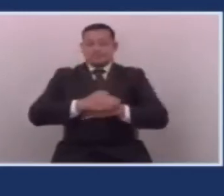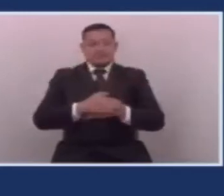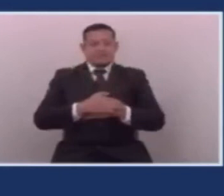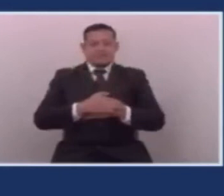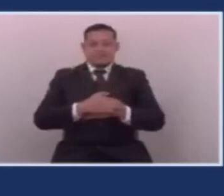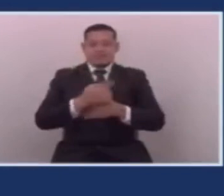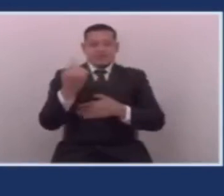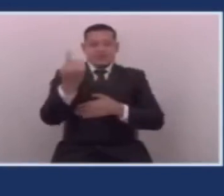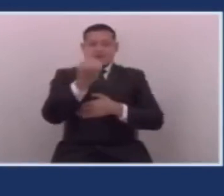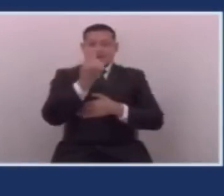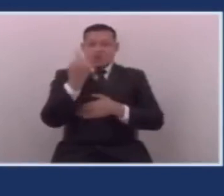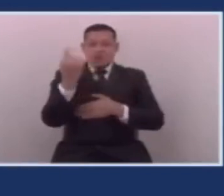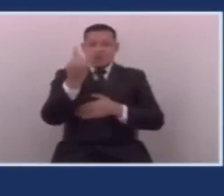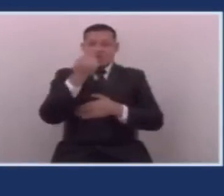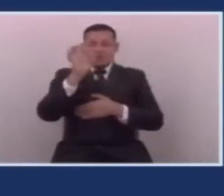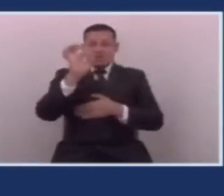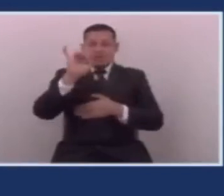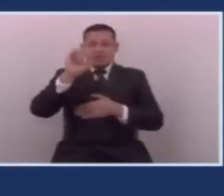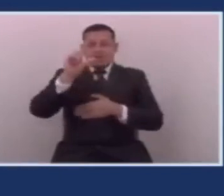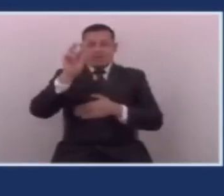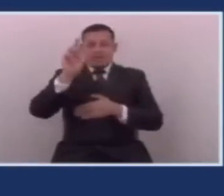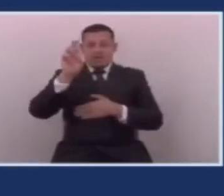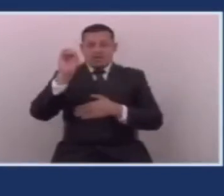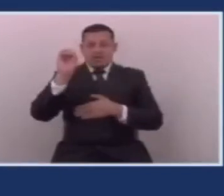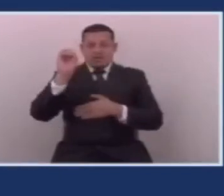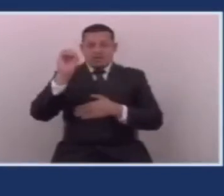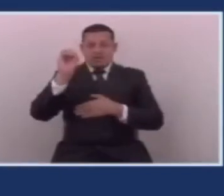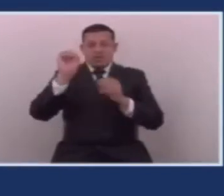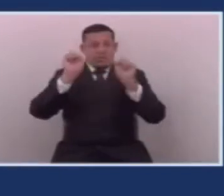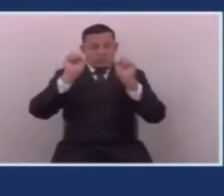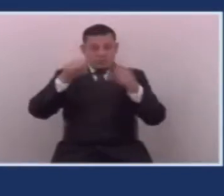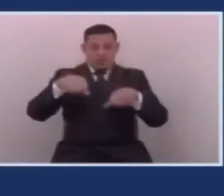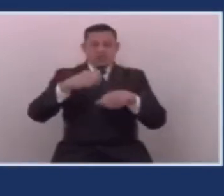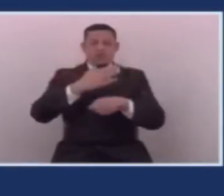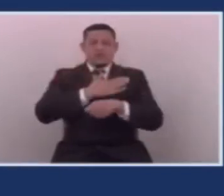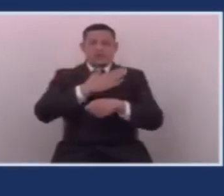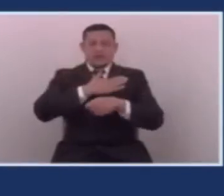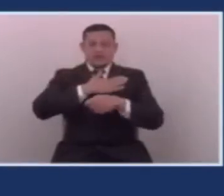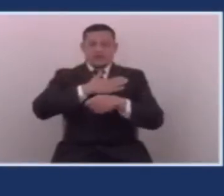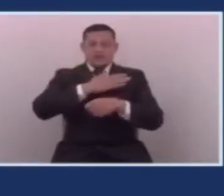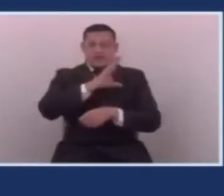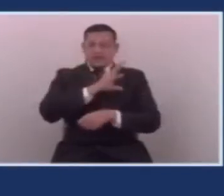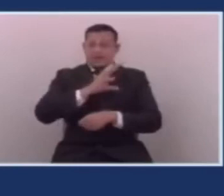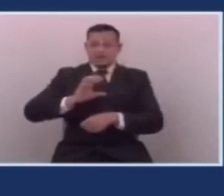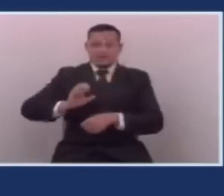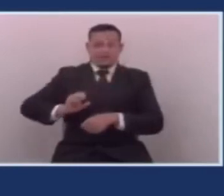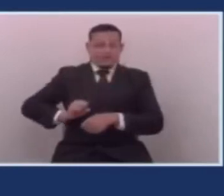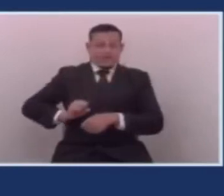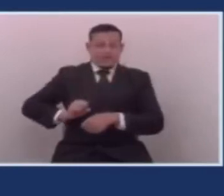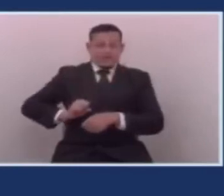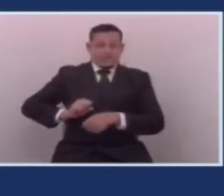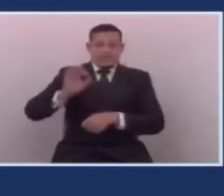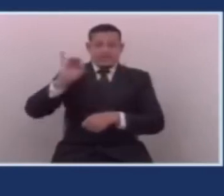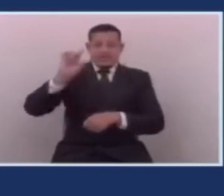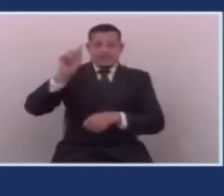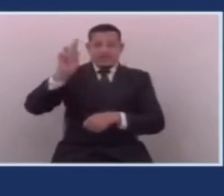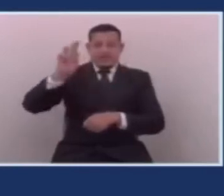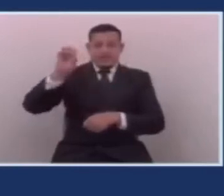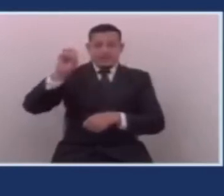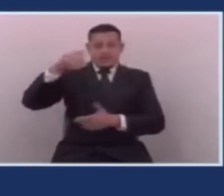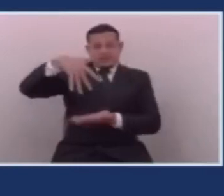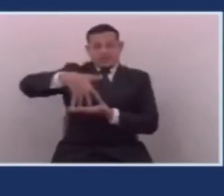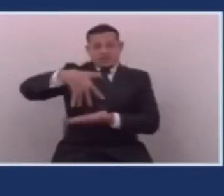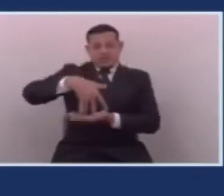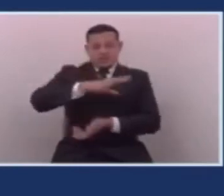Por único filtro que puede haber en nuestro país es el filtro del pueblo